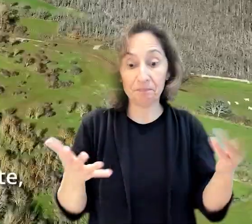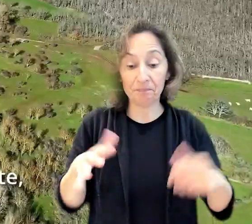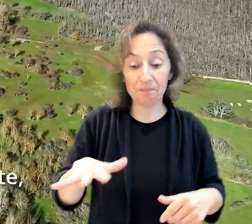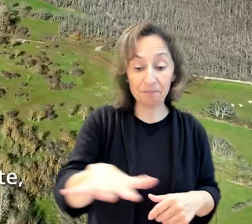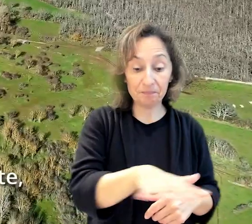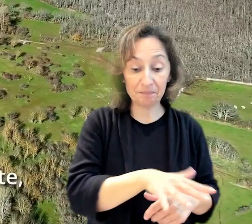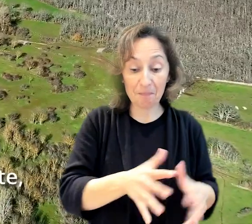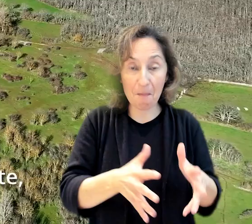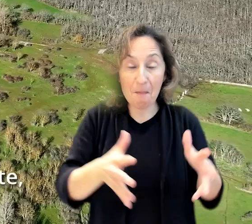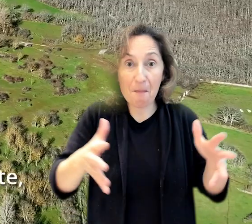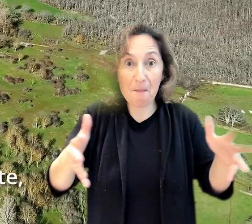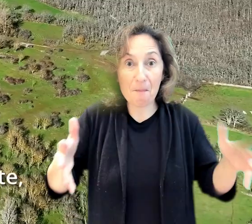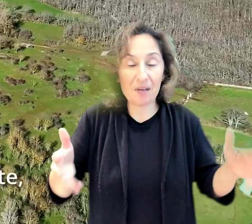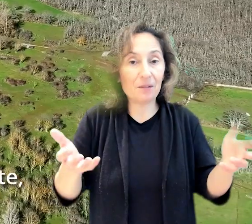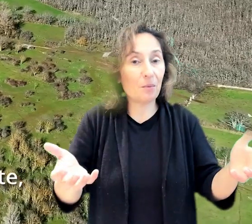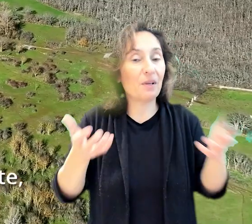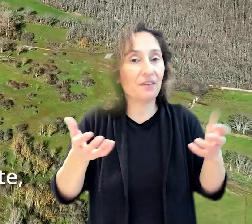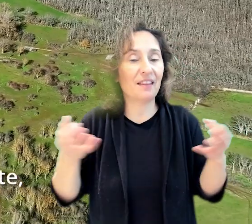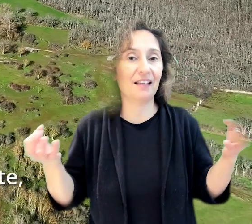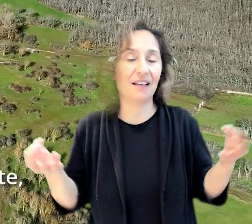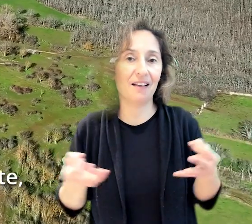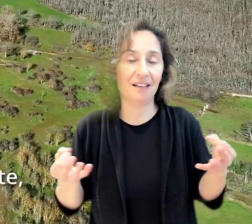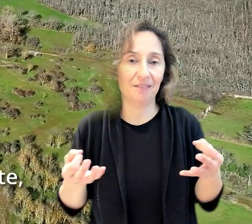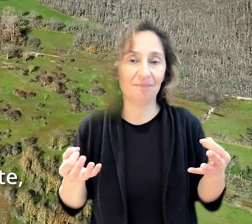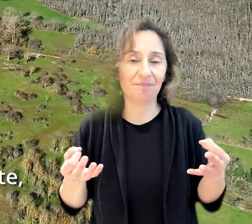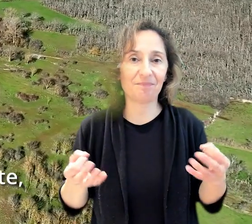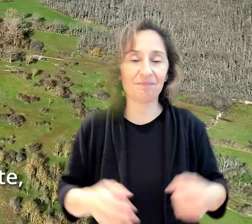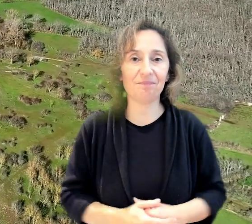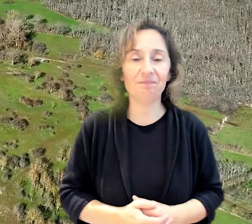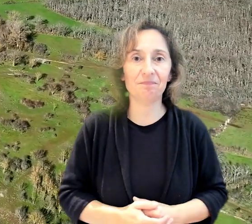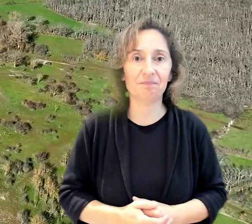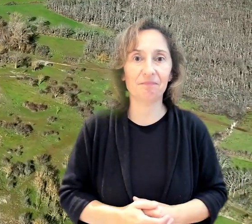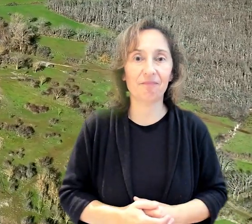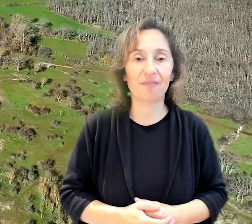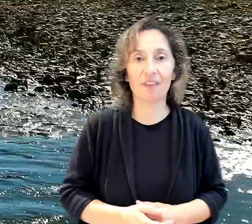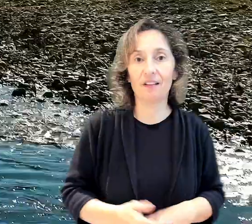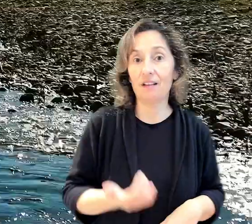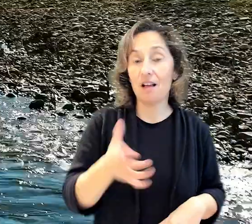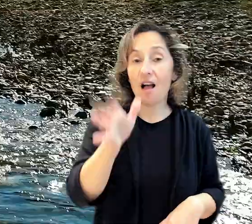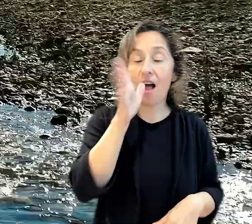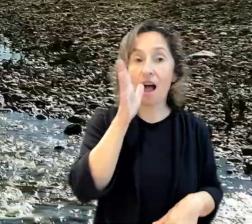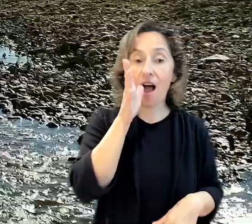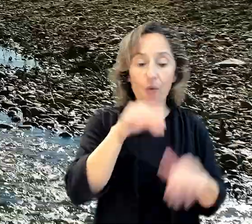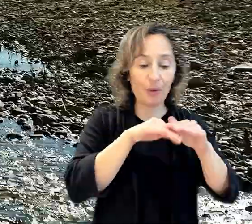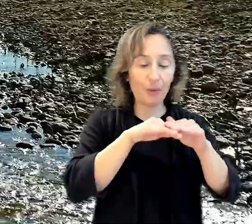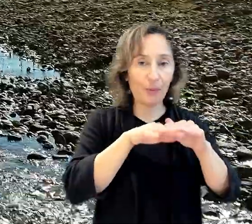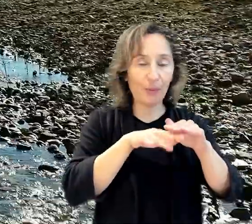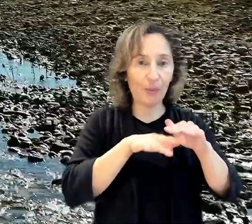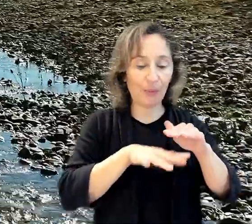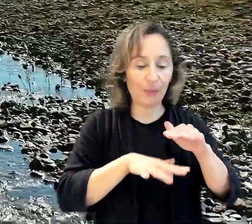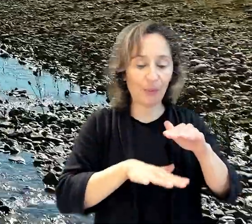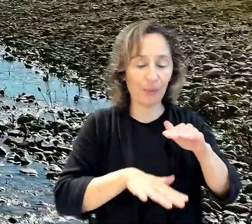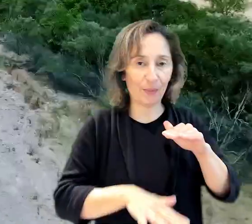Entonces, esa mayor sección va a favorecer de forma muy importante no solamente la laminación de caudal